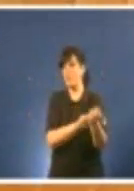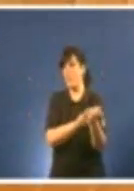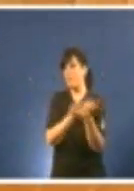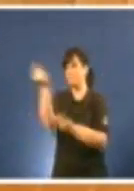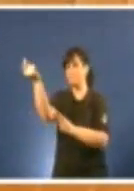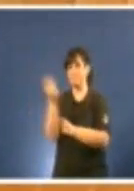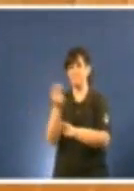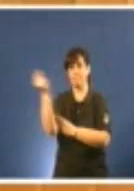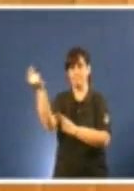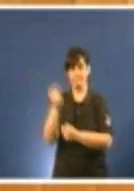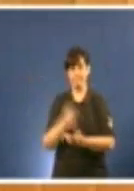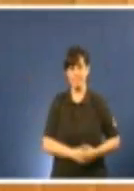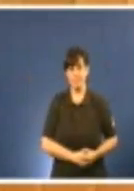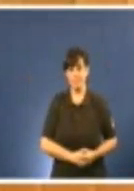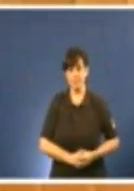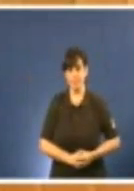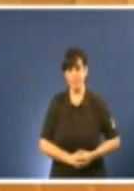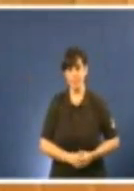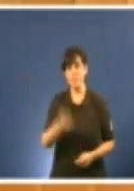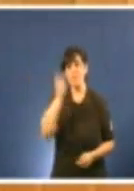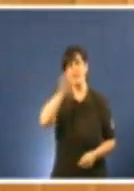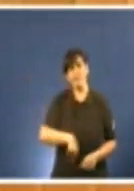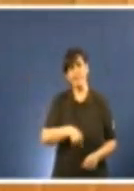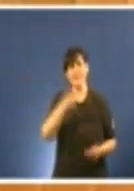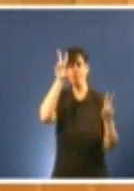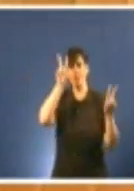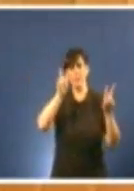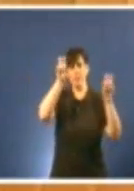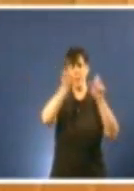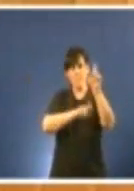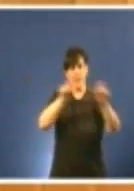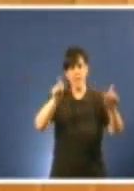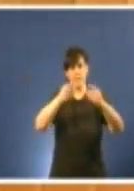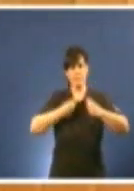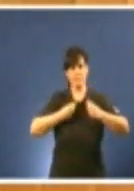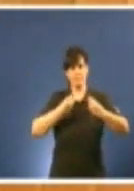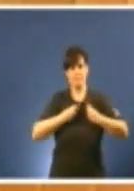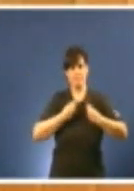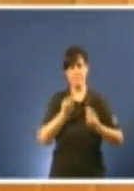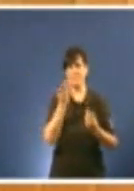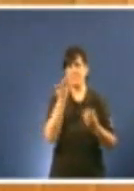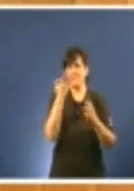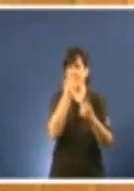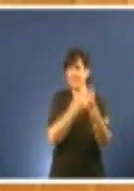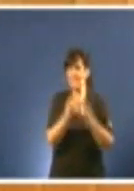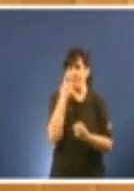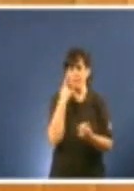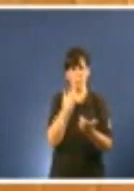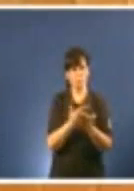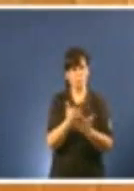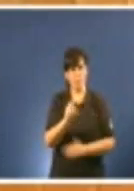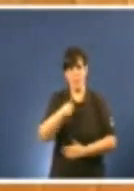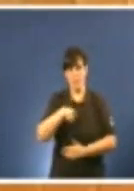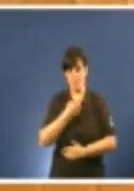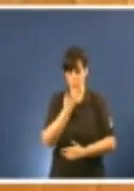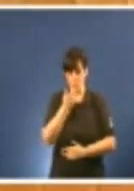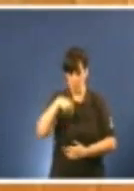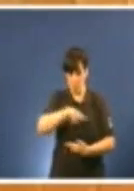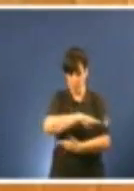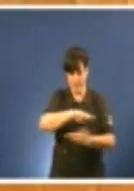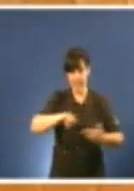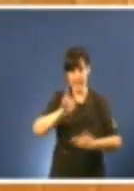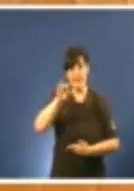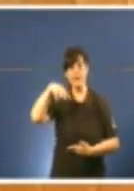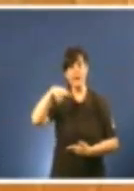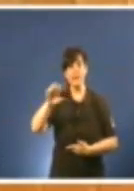preocupante en relación coa demografía é que todos os indicadores mostran o mesmo. En Galiza, segun datos do INE, hai